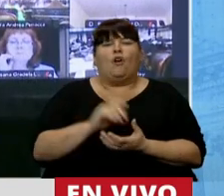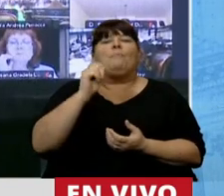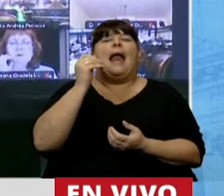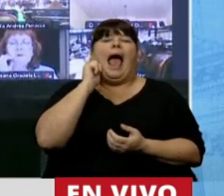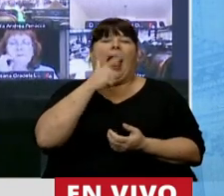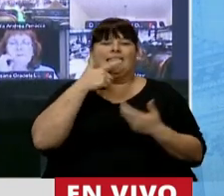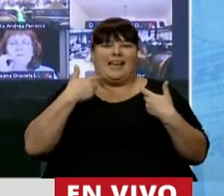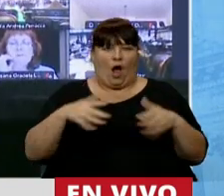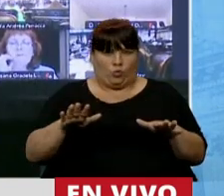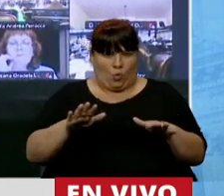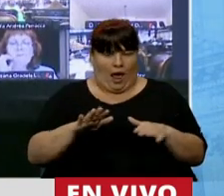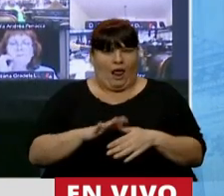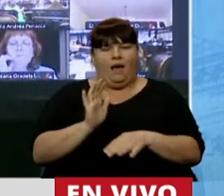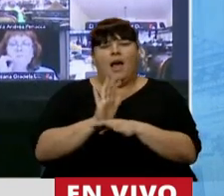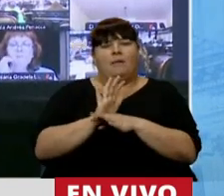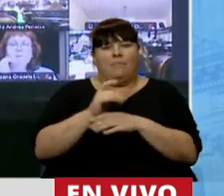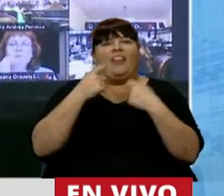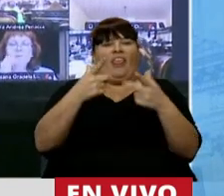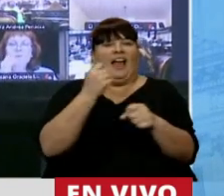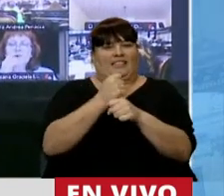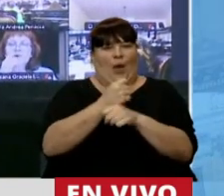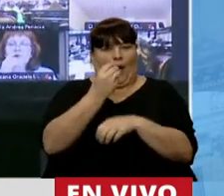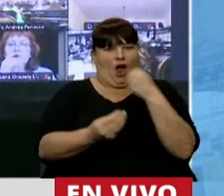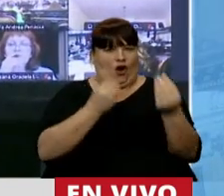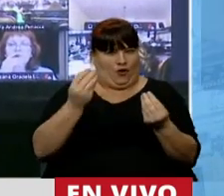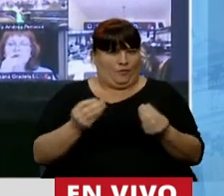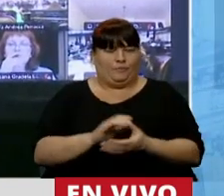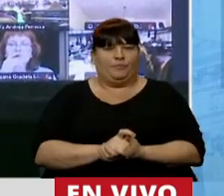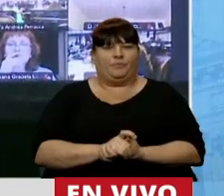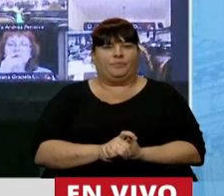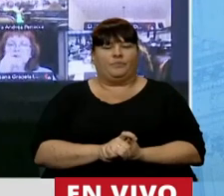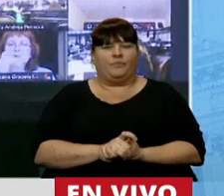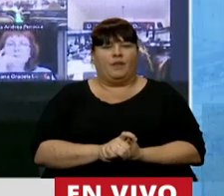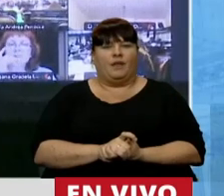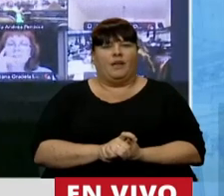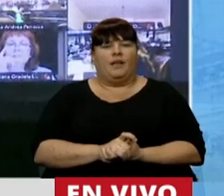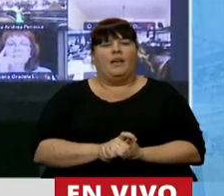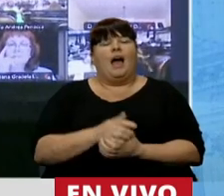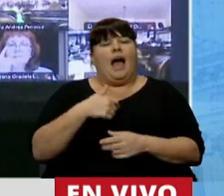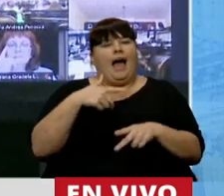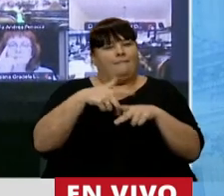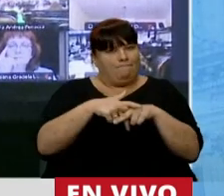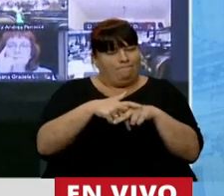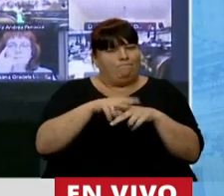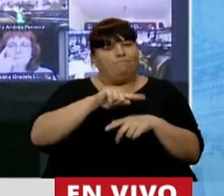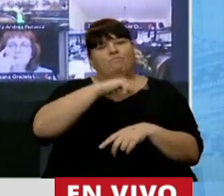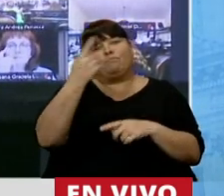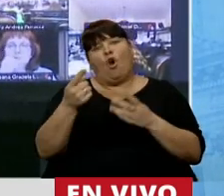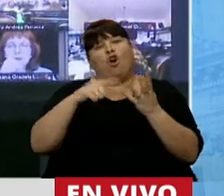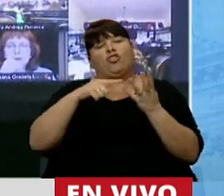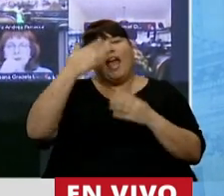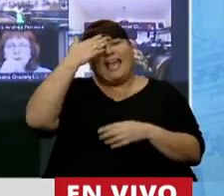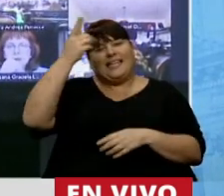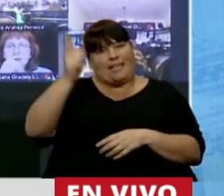natural, es decir, se va a generar empleo. Me voy a detener en el 15%,